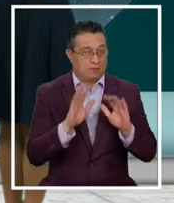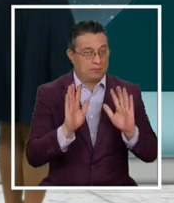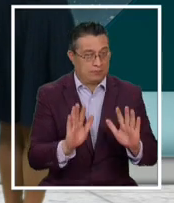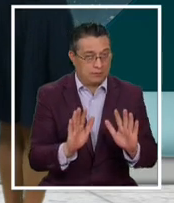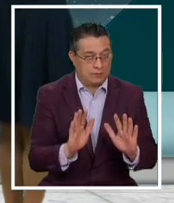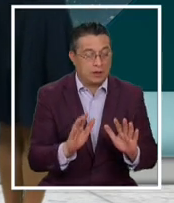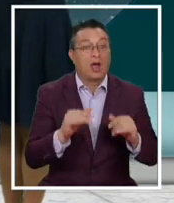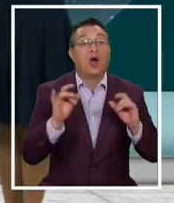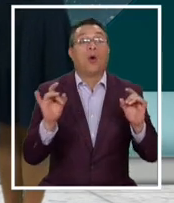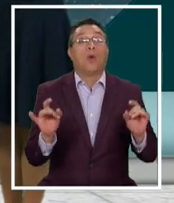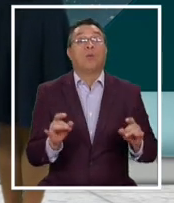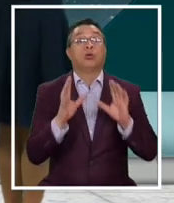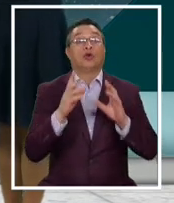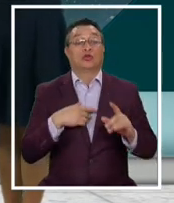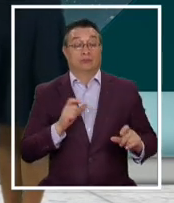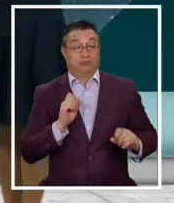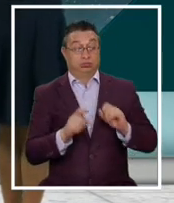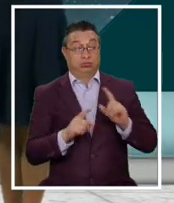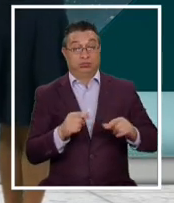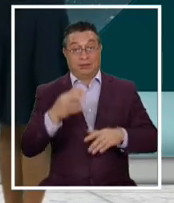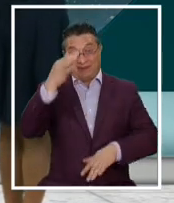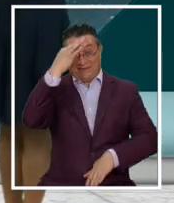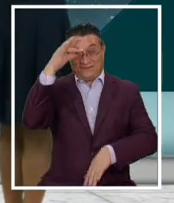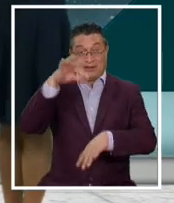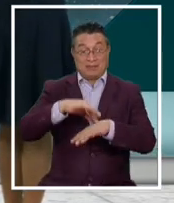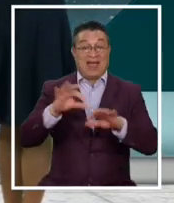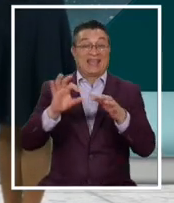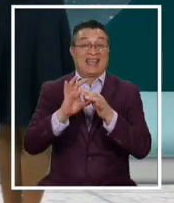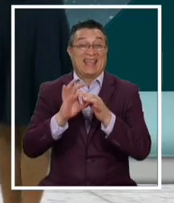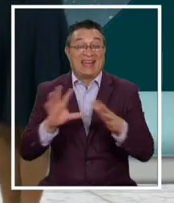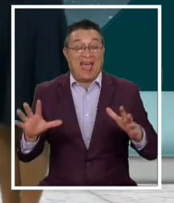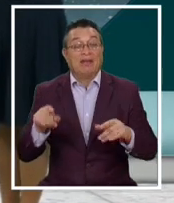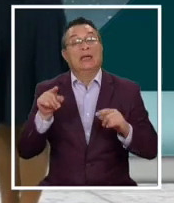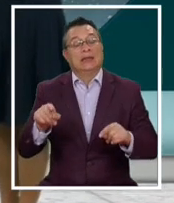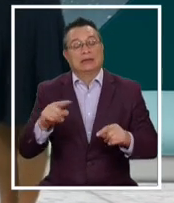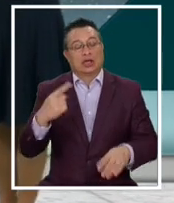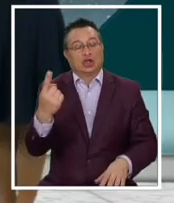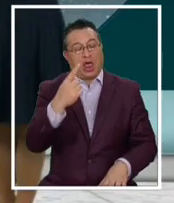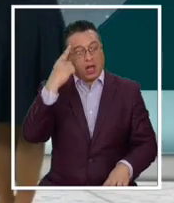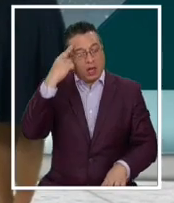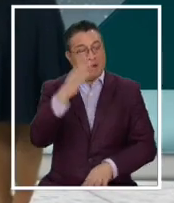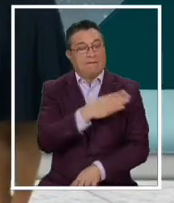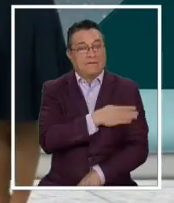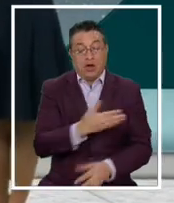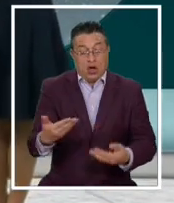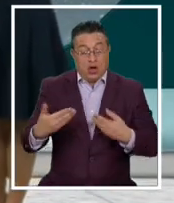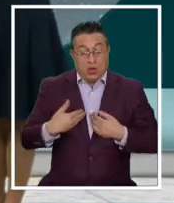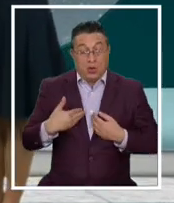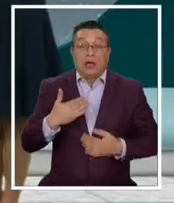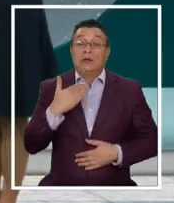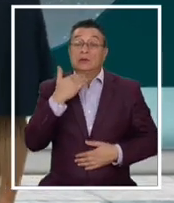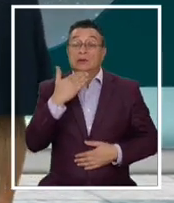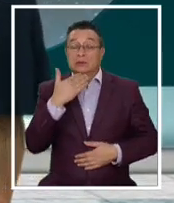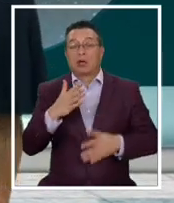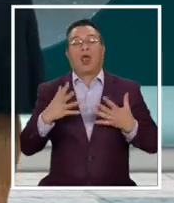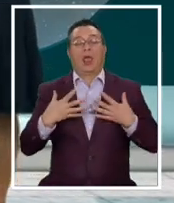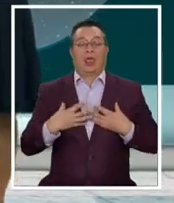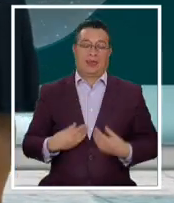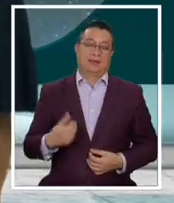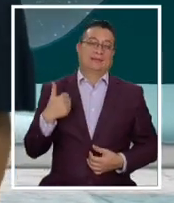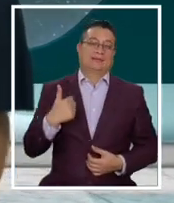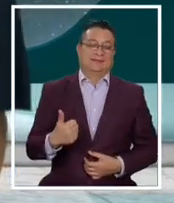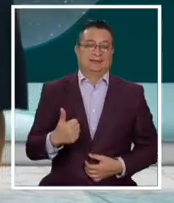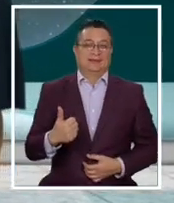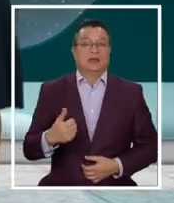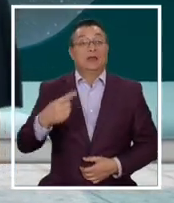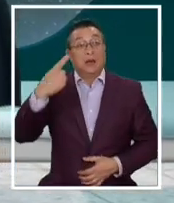también se escapa la protección frente a la enfermedad grave, que es la gran esperanza que tenemos de que finalmente controlar de a poco la